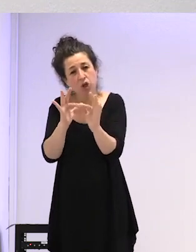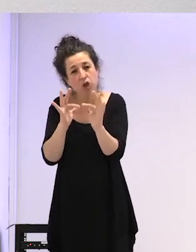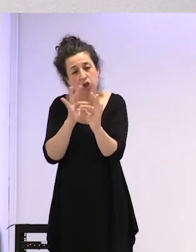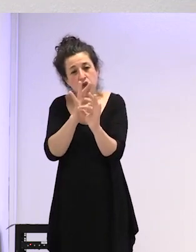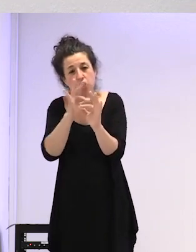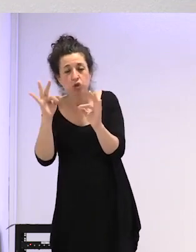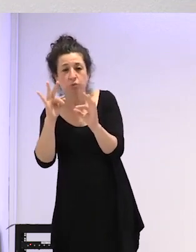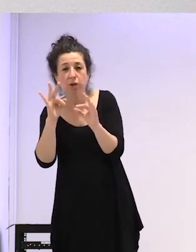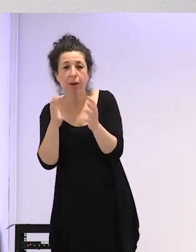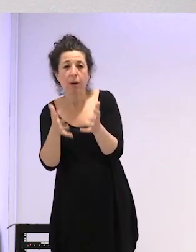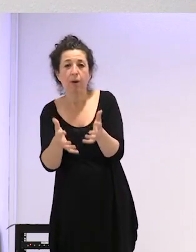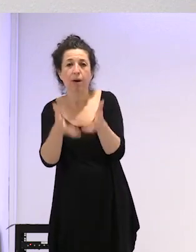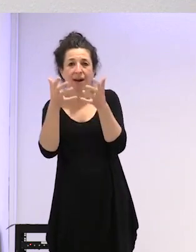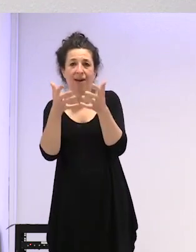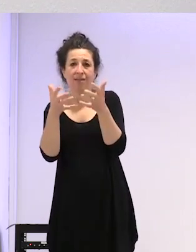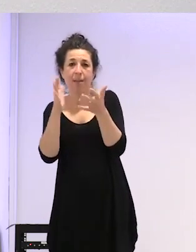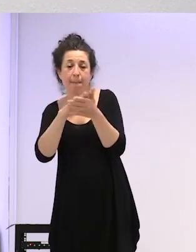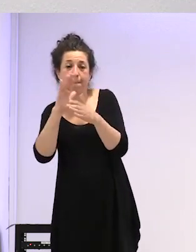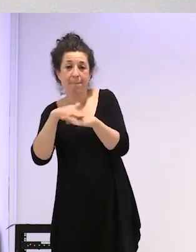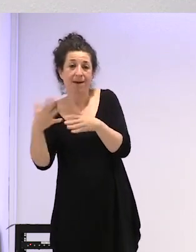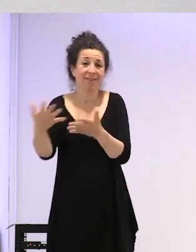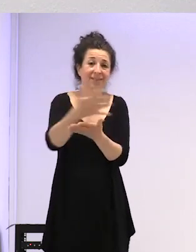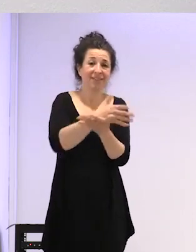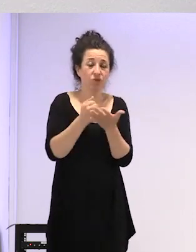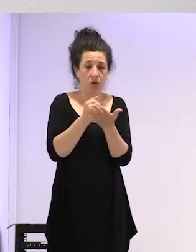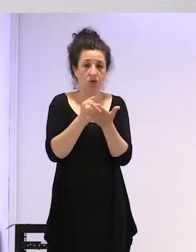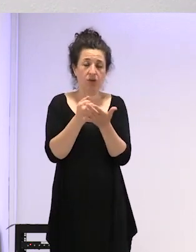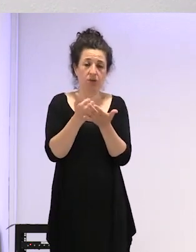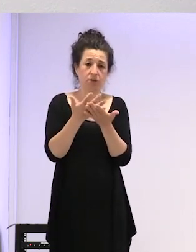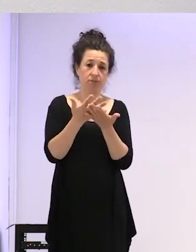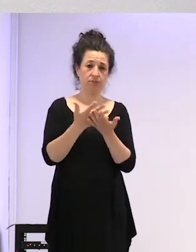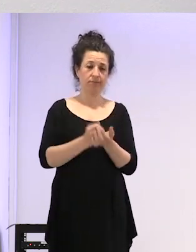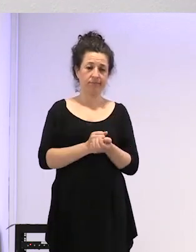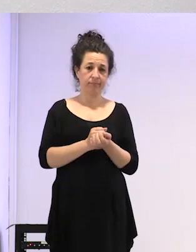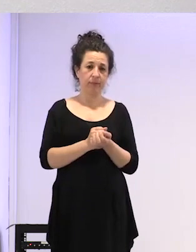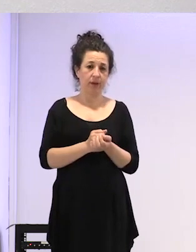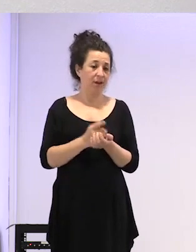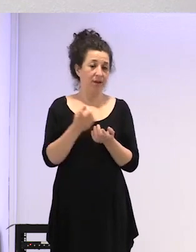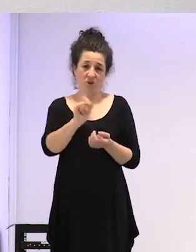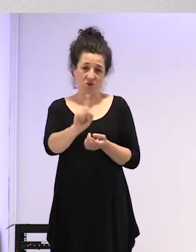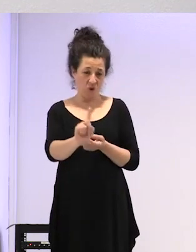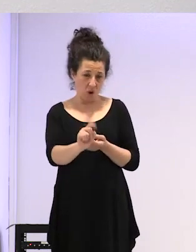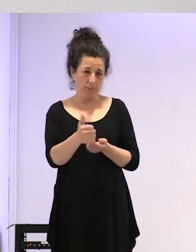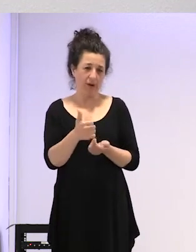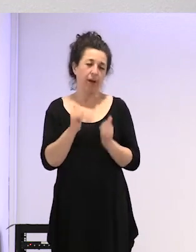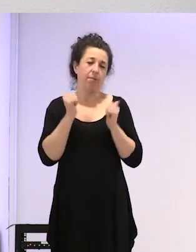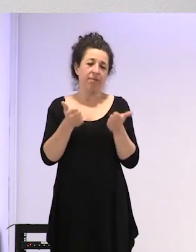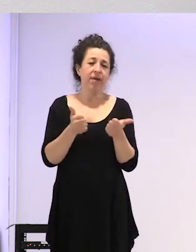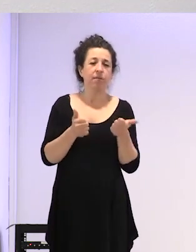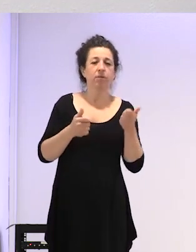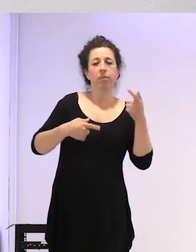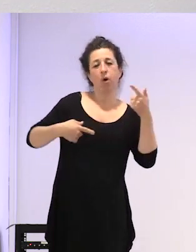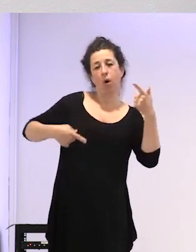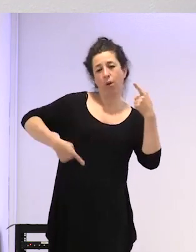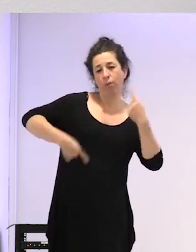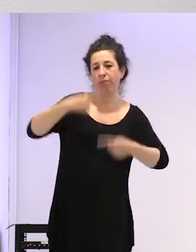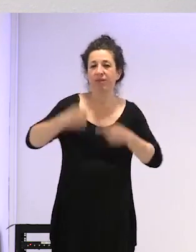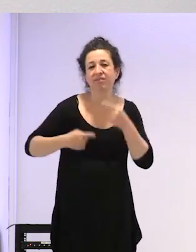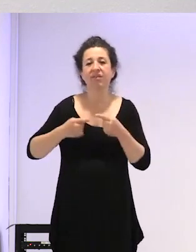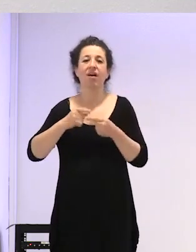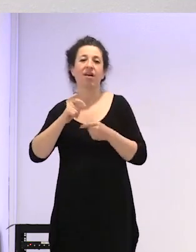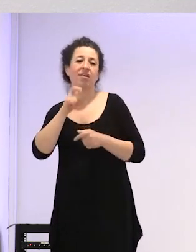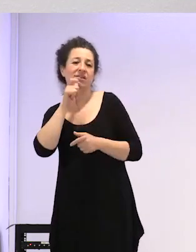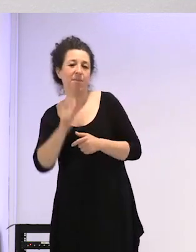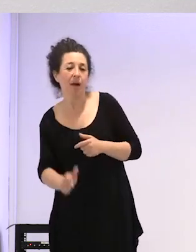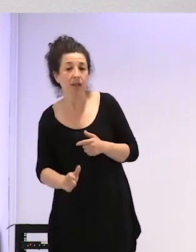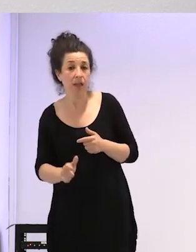para todos en vez de no sé con semánticas o con tal y entiendo